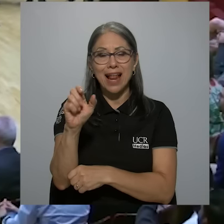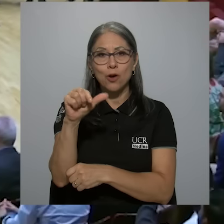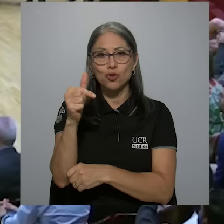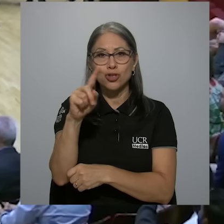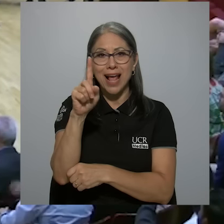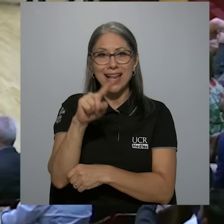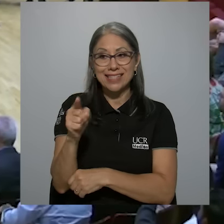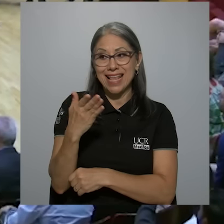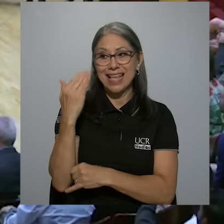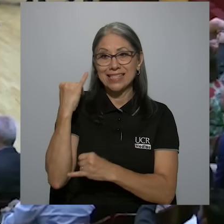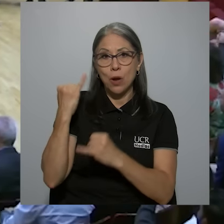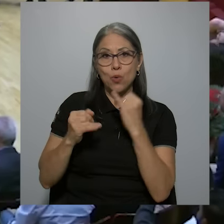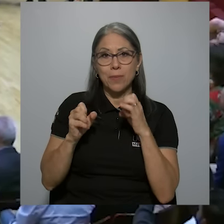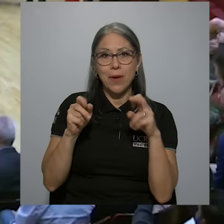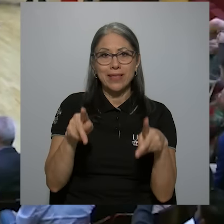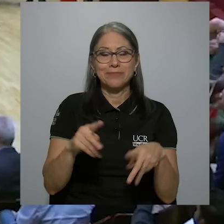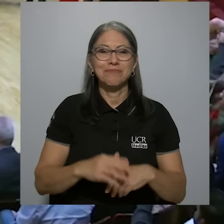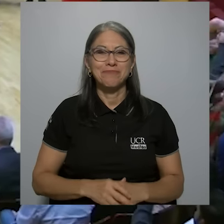esta última edición.